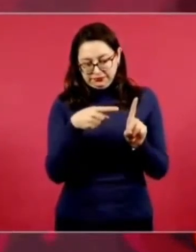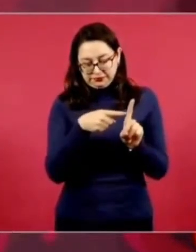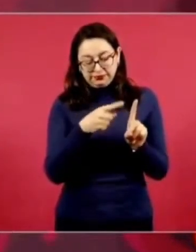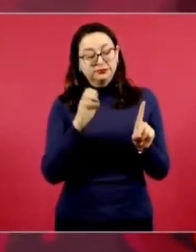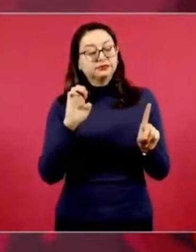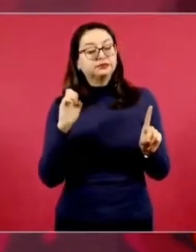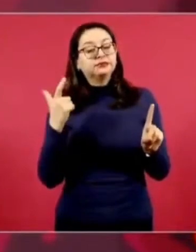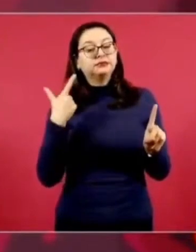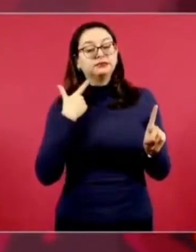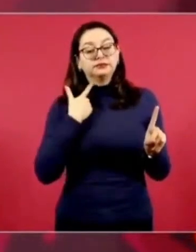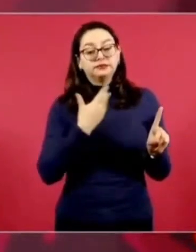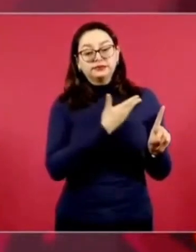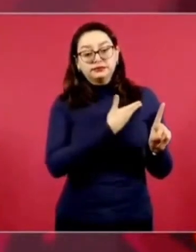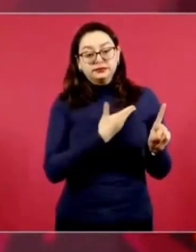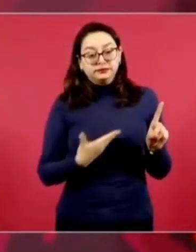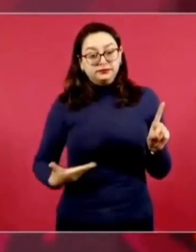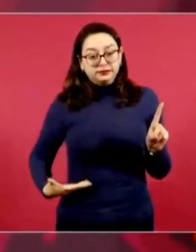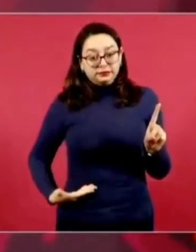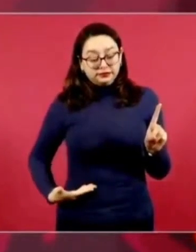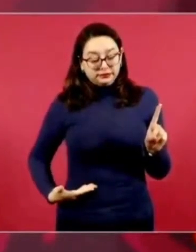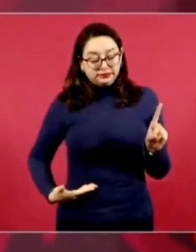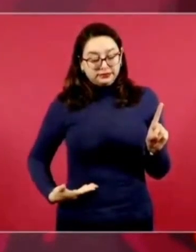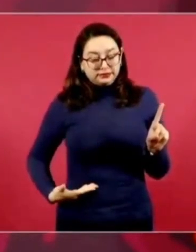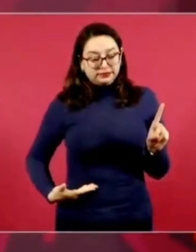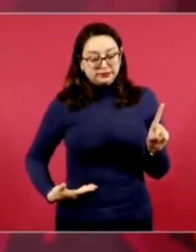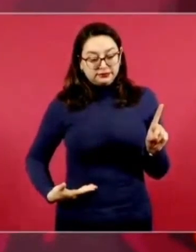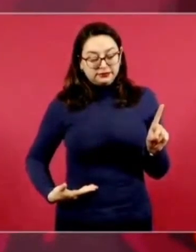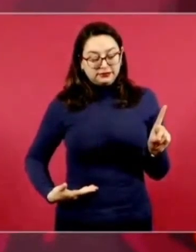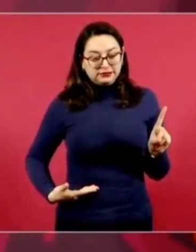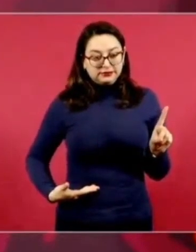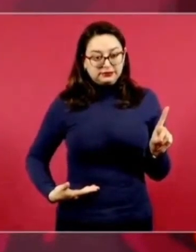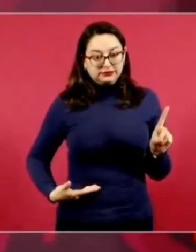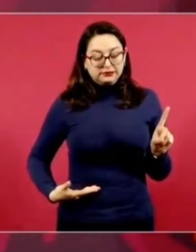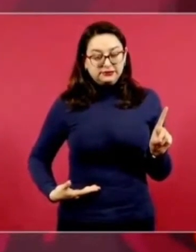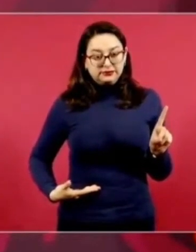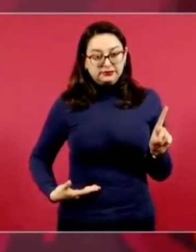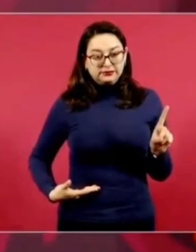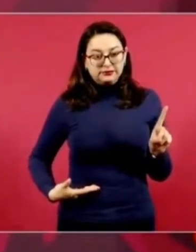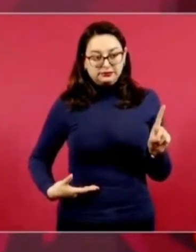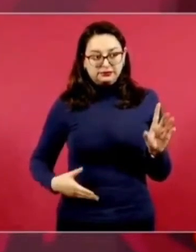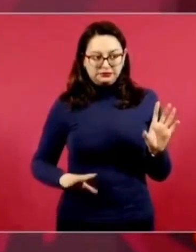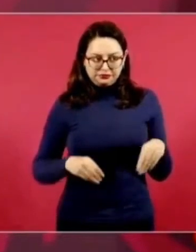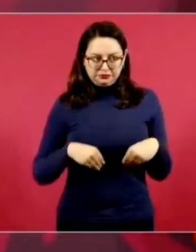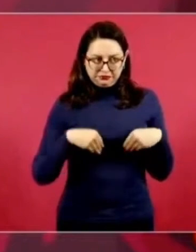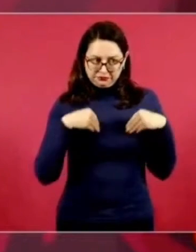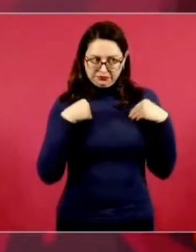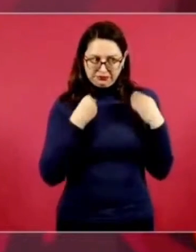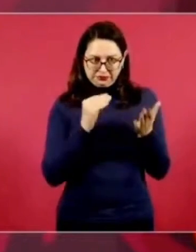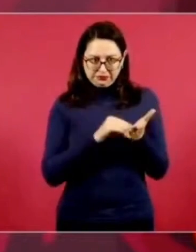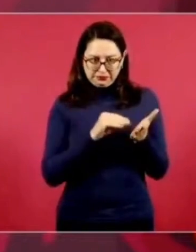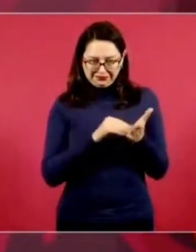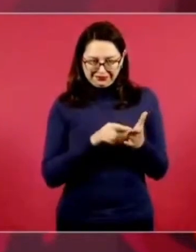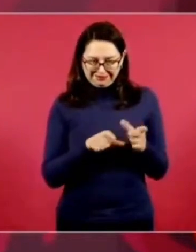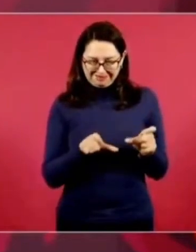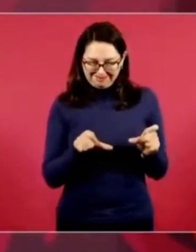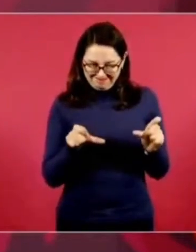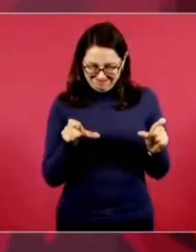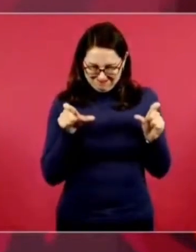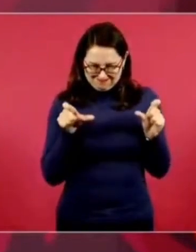vivo, más rico